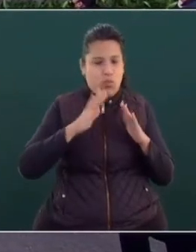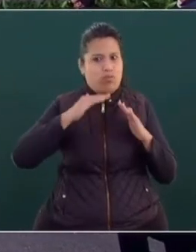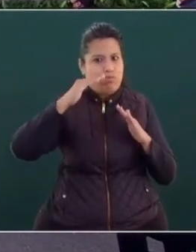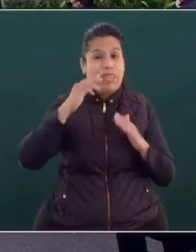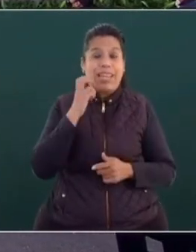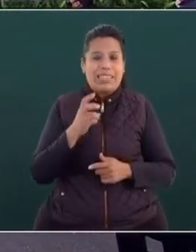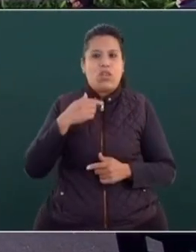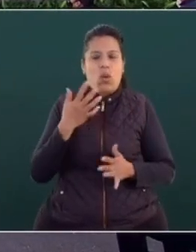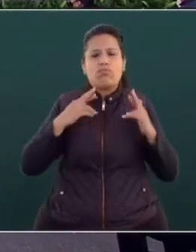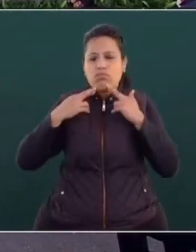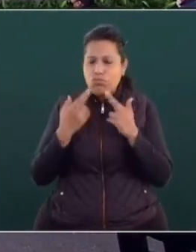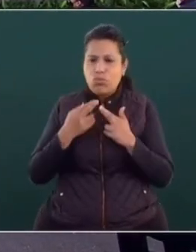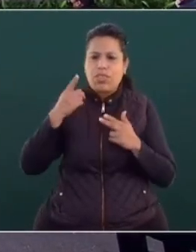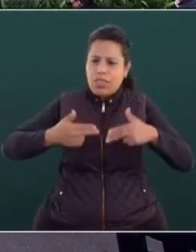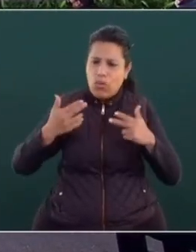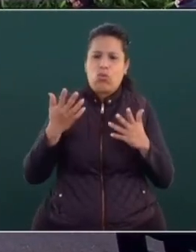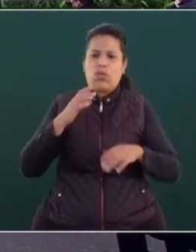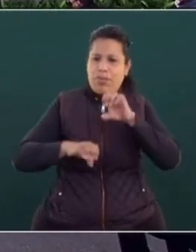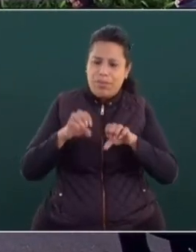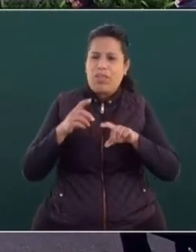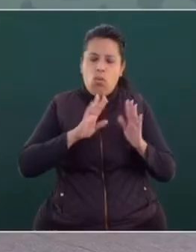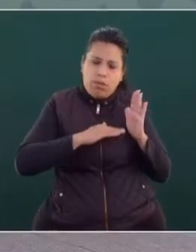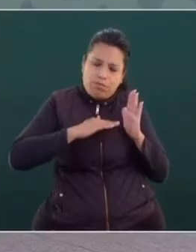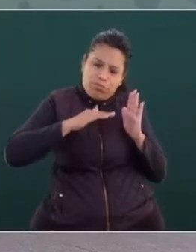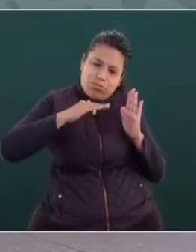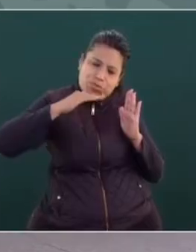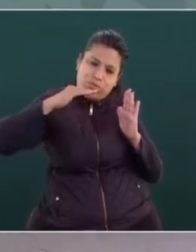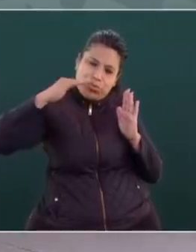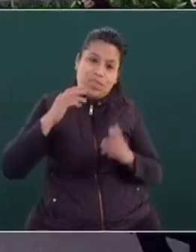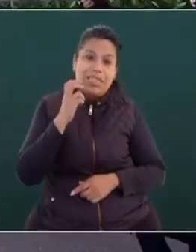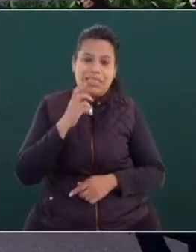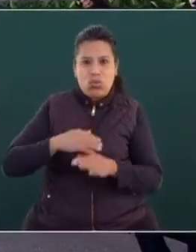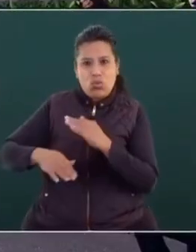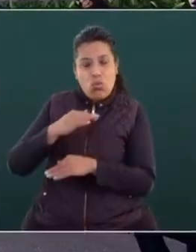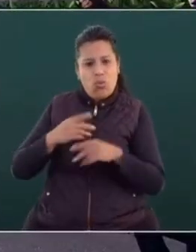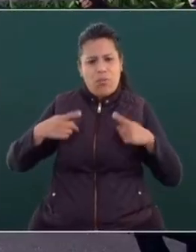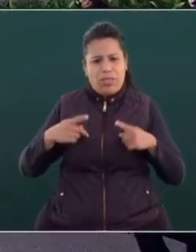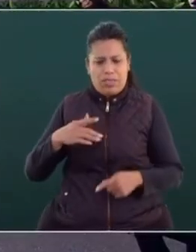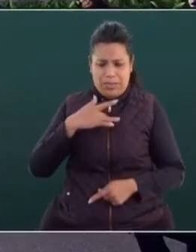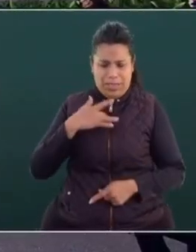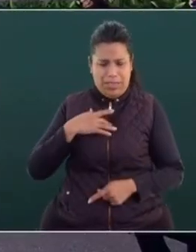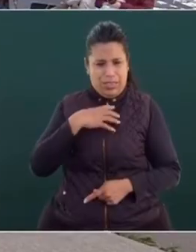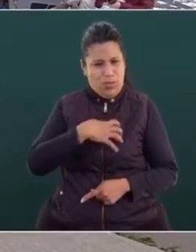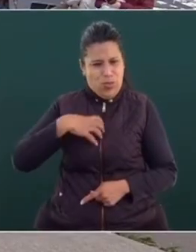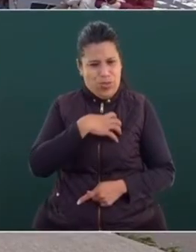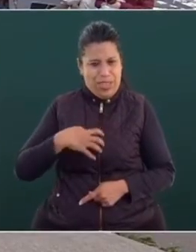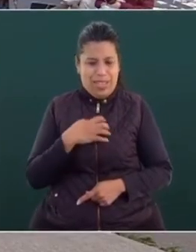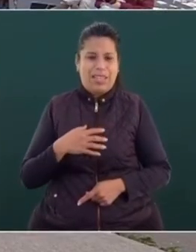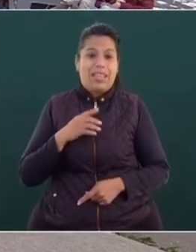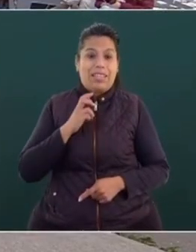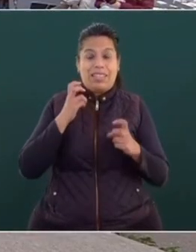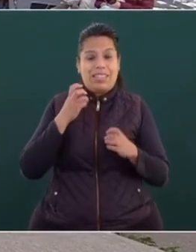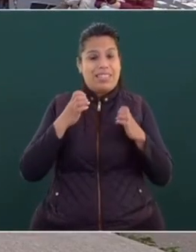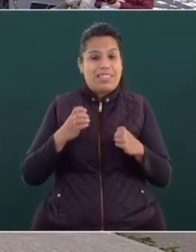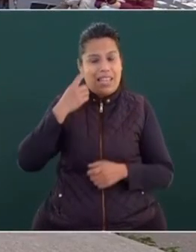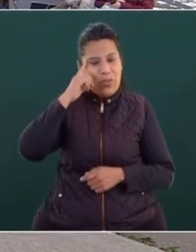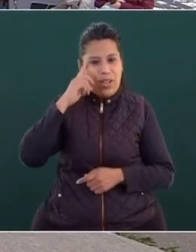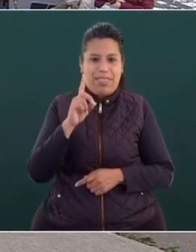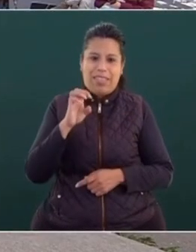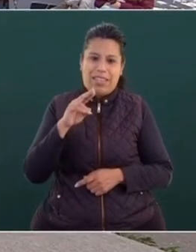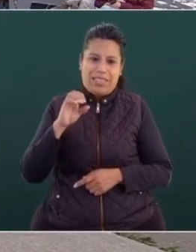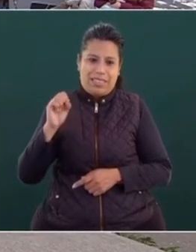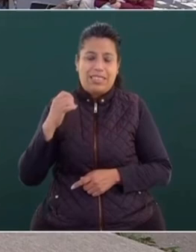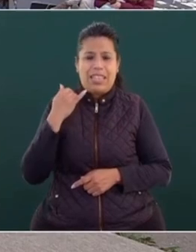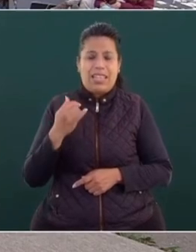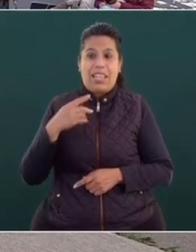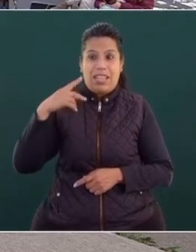empresarios y hablamos de todos los temas. Pues por eso es que está contento el pueblo. Está enojada, este, Denise, y los del